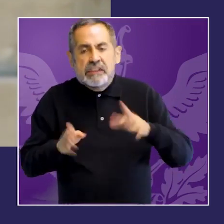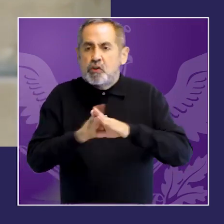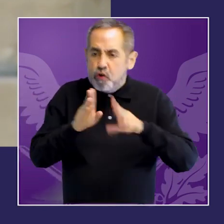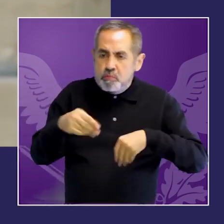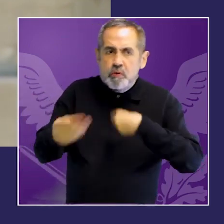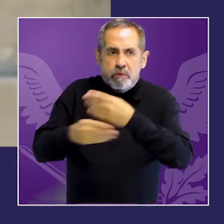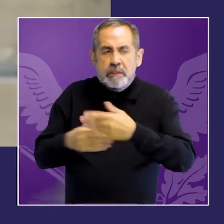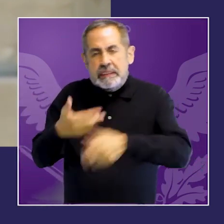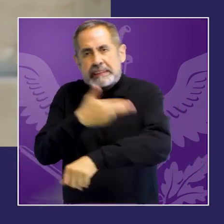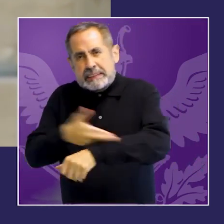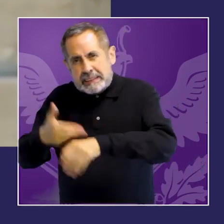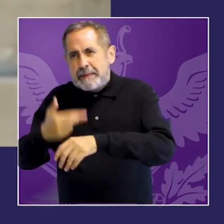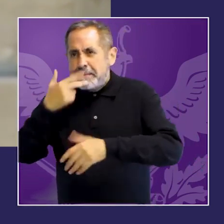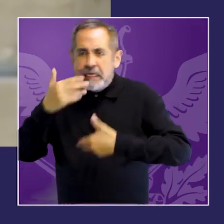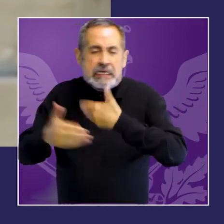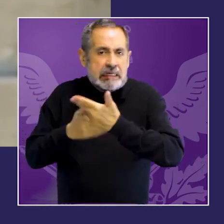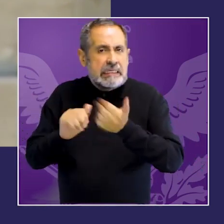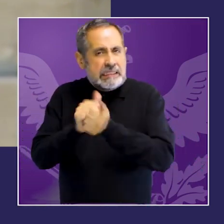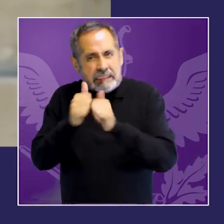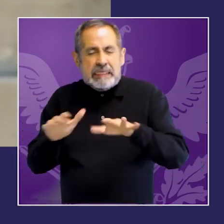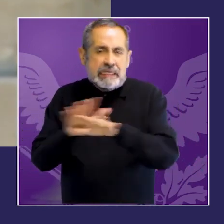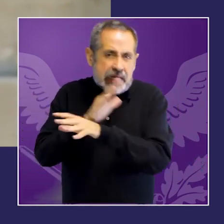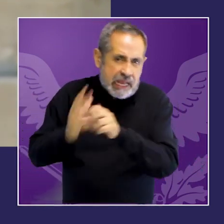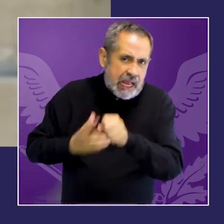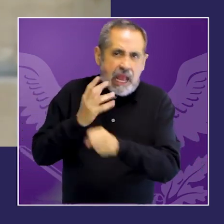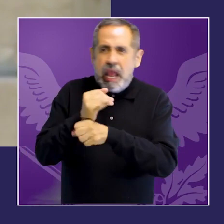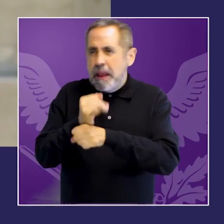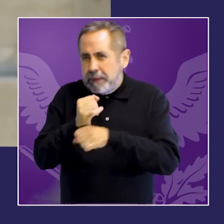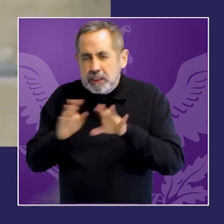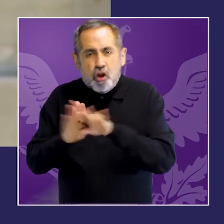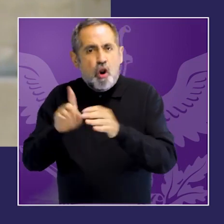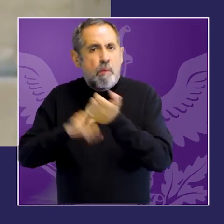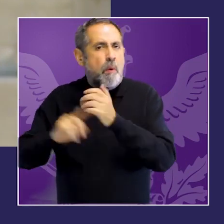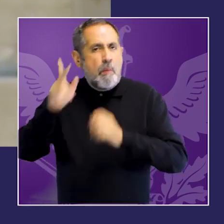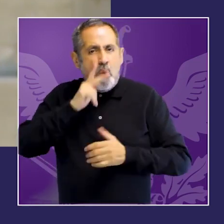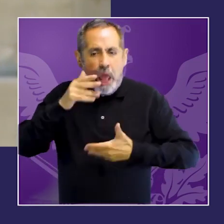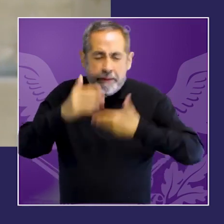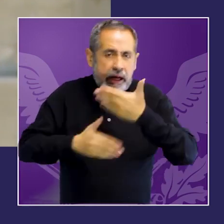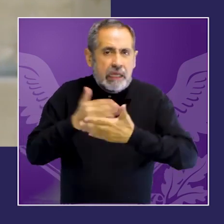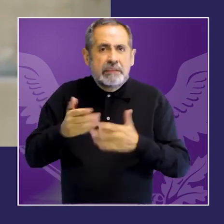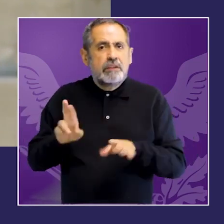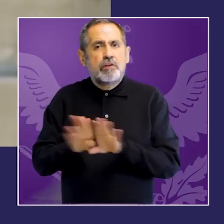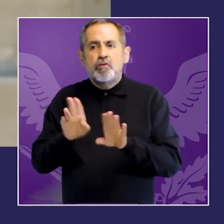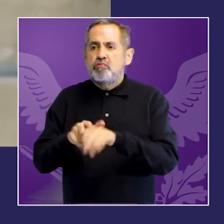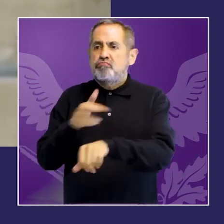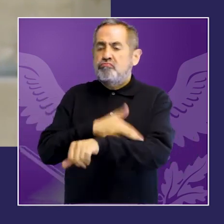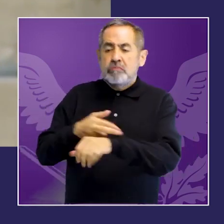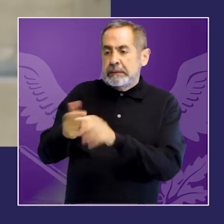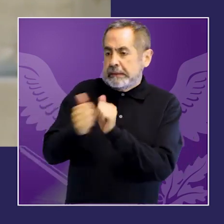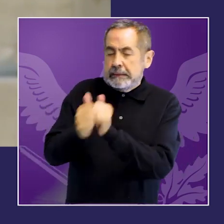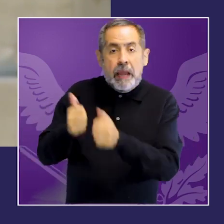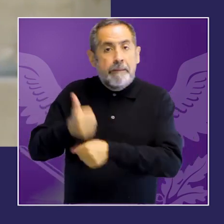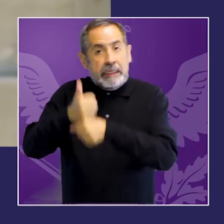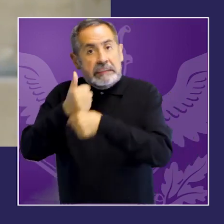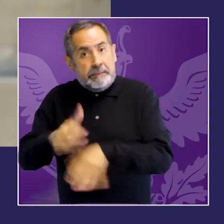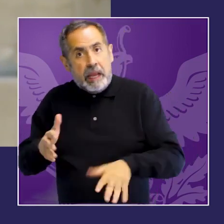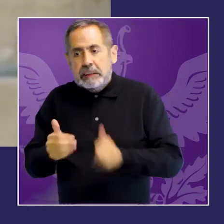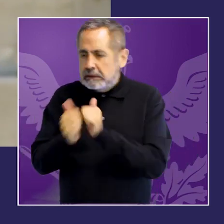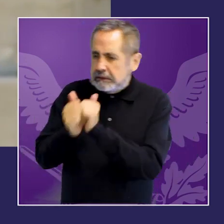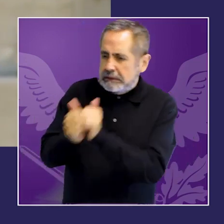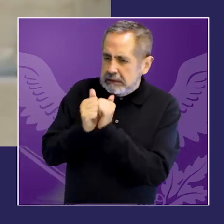el análisis que hicimos esa cantidad limitada de casos paradigmáticos y de revisión de argumentos permite